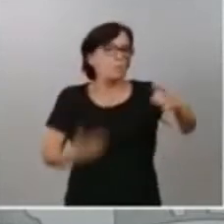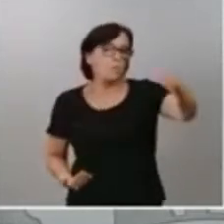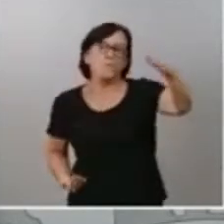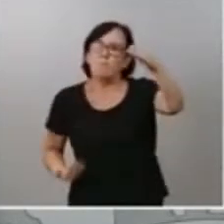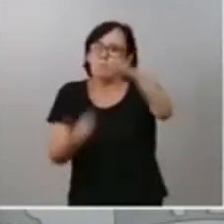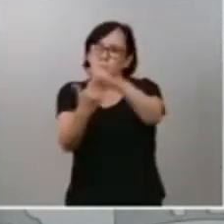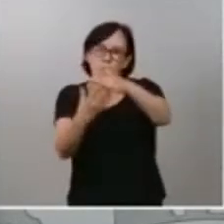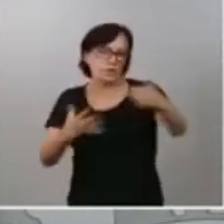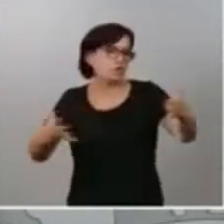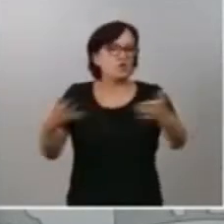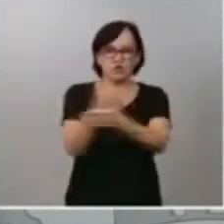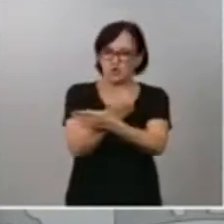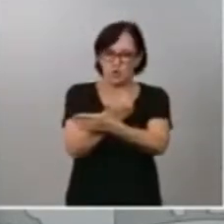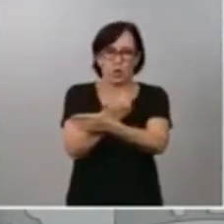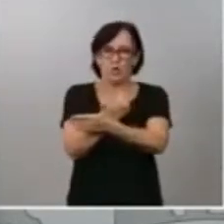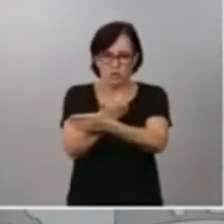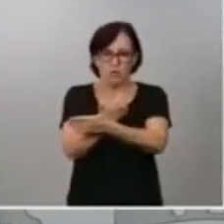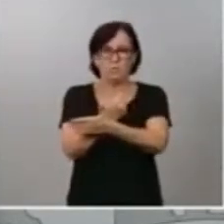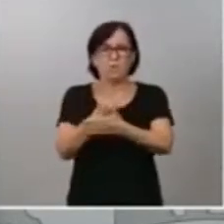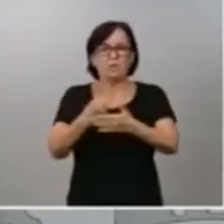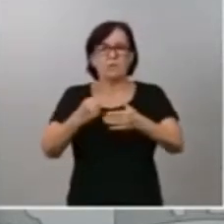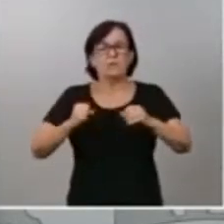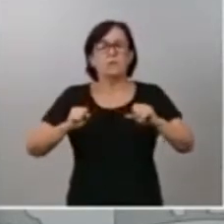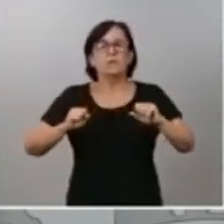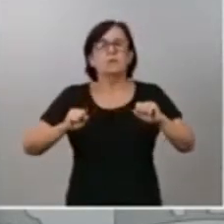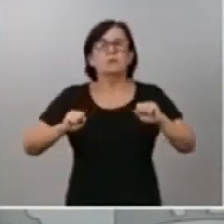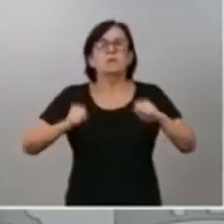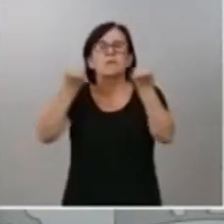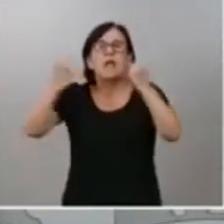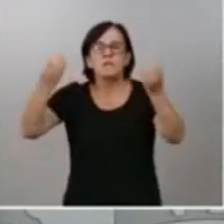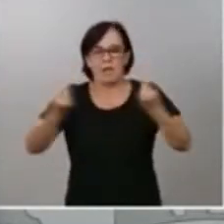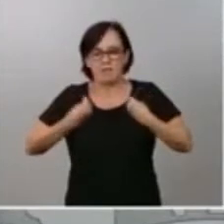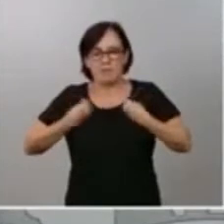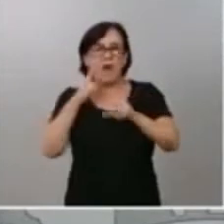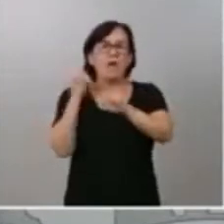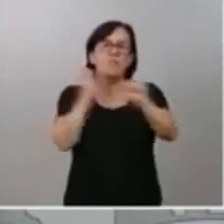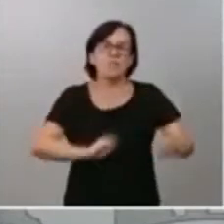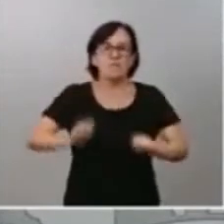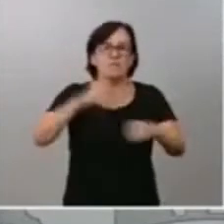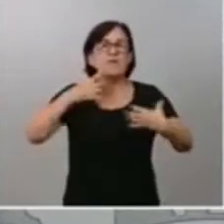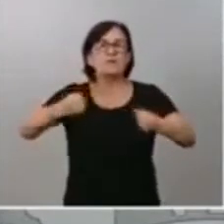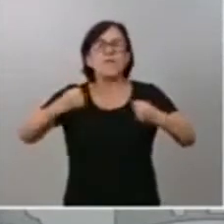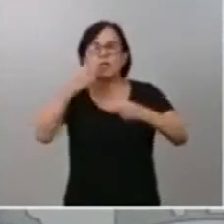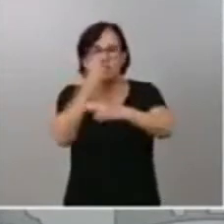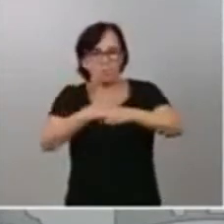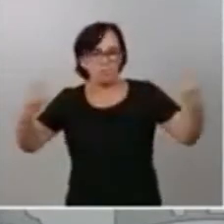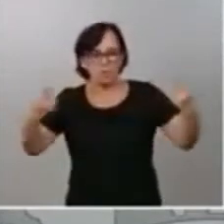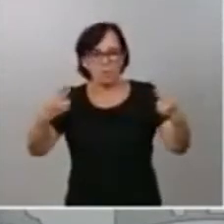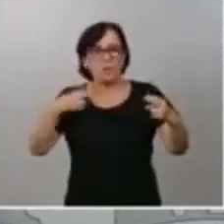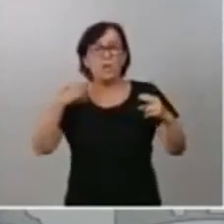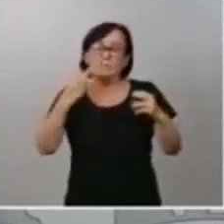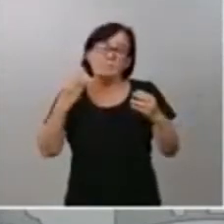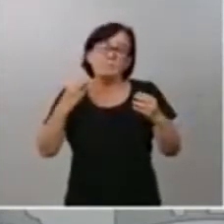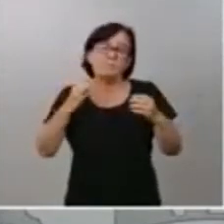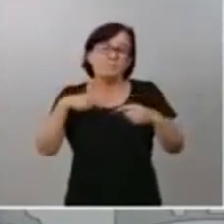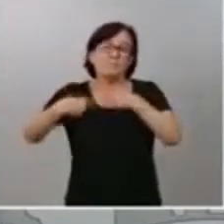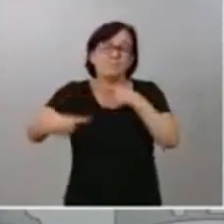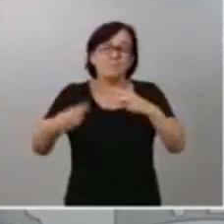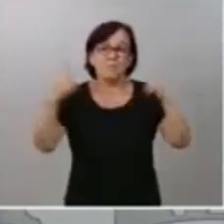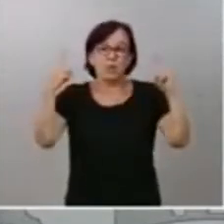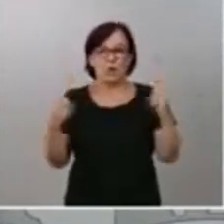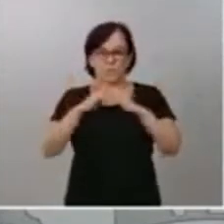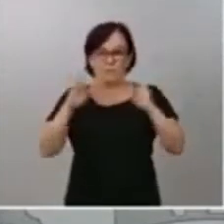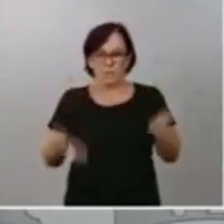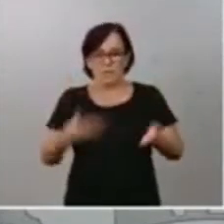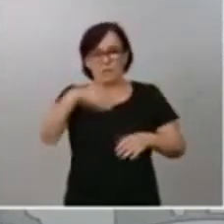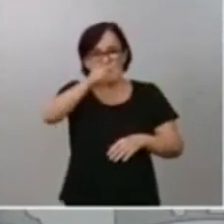de salvar vidas, de defender la salud pública y, en consecuencia, de confinar al conjunto de la ciudadanía española, limitando